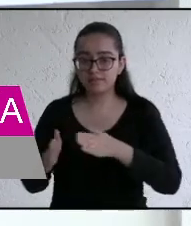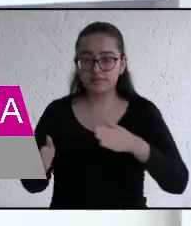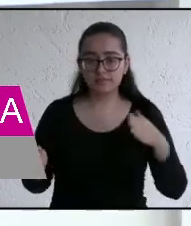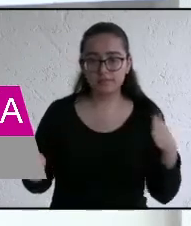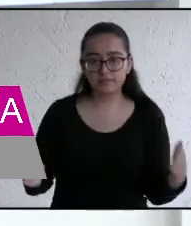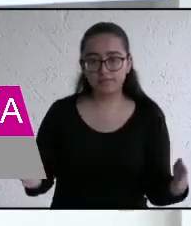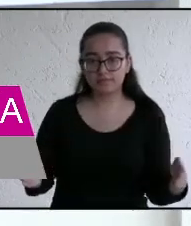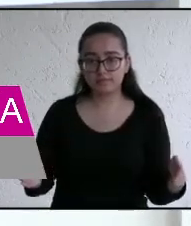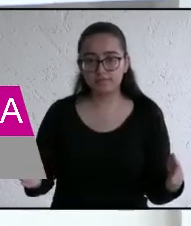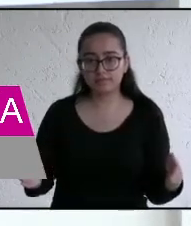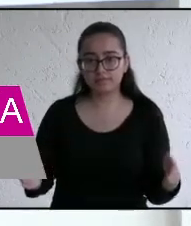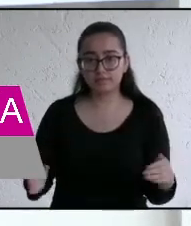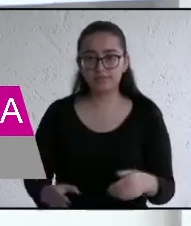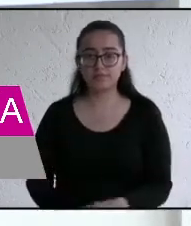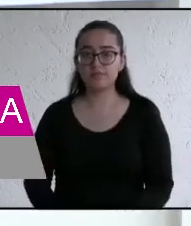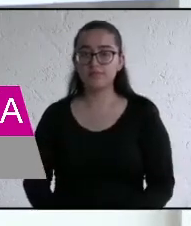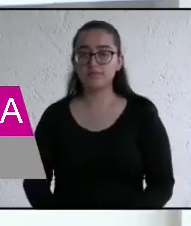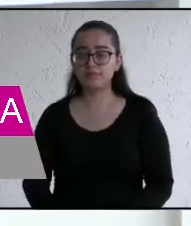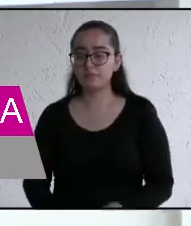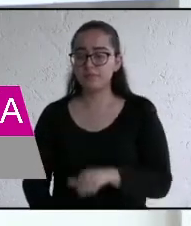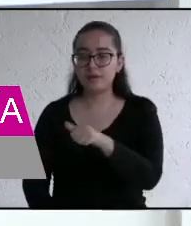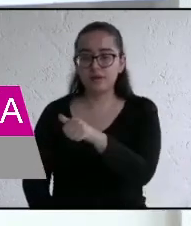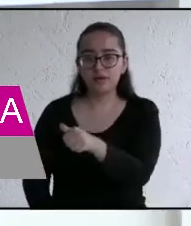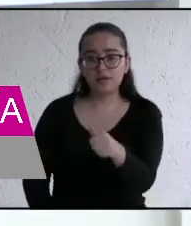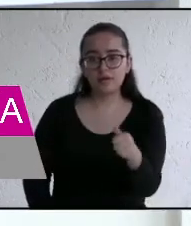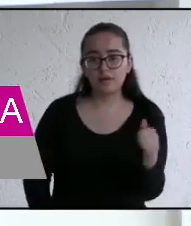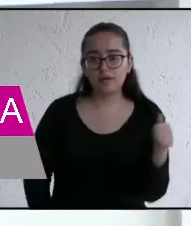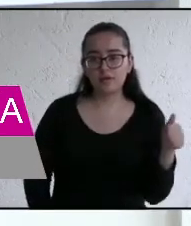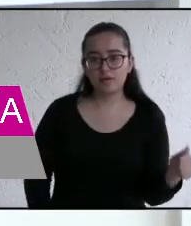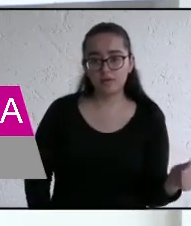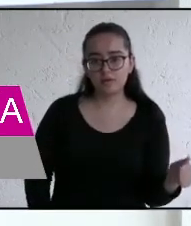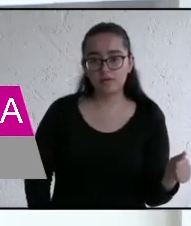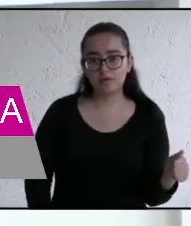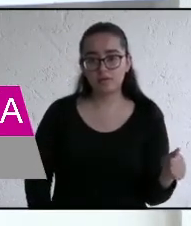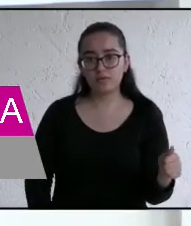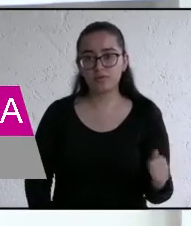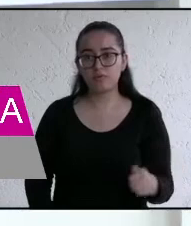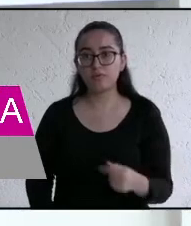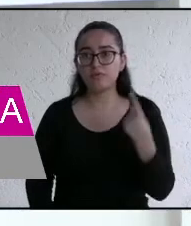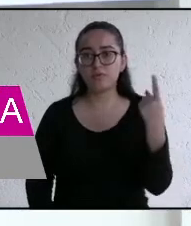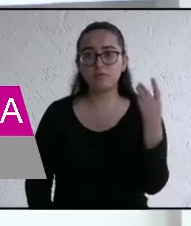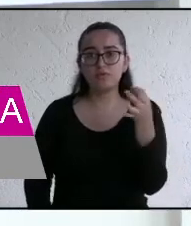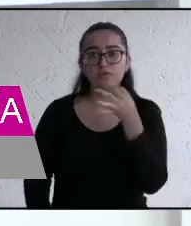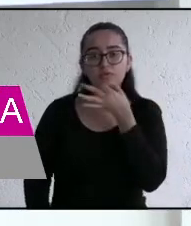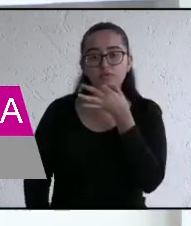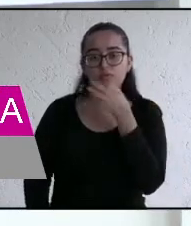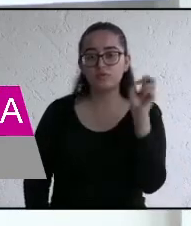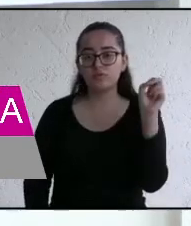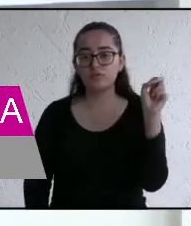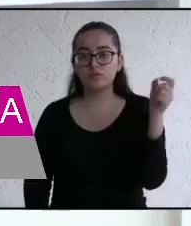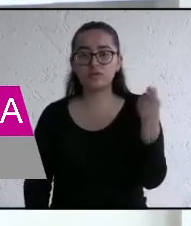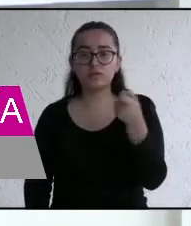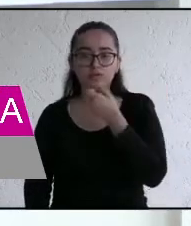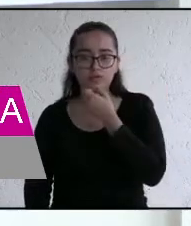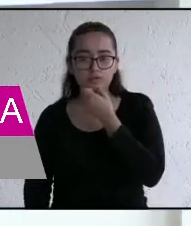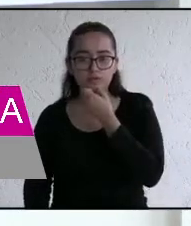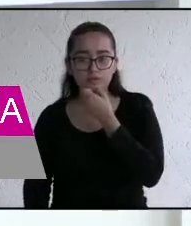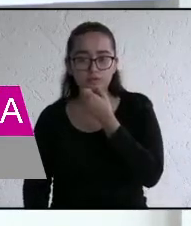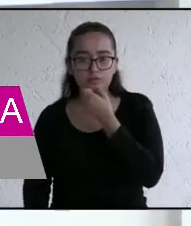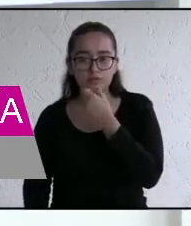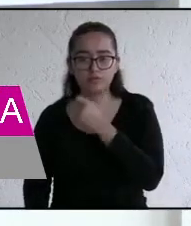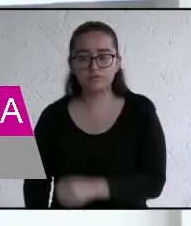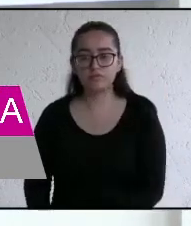segmento, los participantes tendrán una bolsa de minuto y medio. Para poder interactuar aquí,